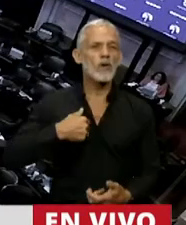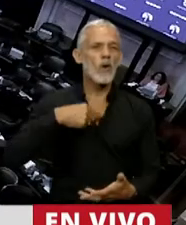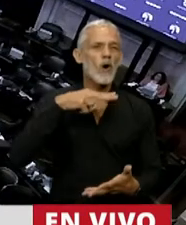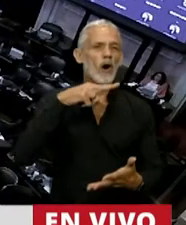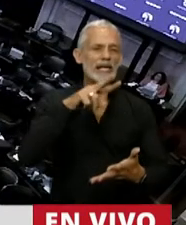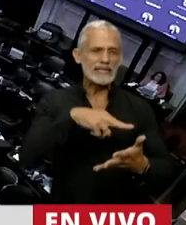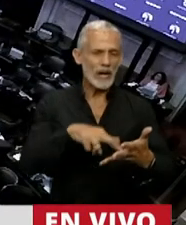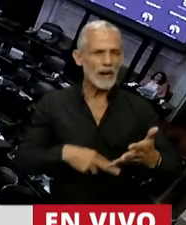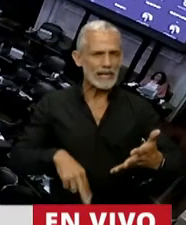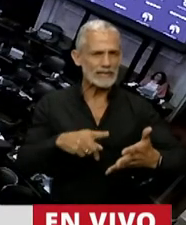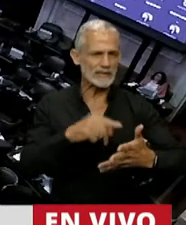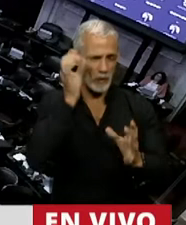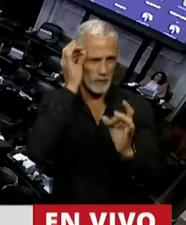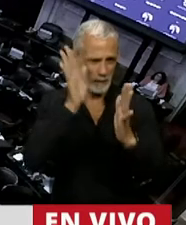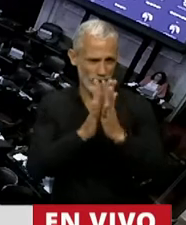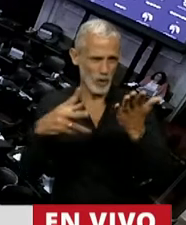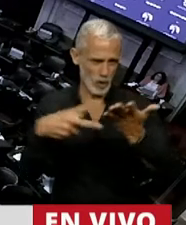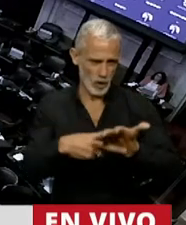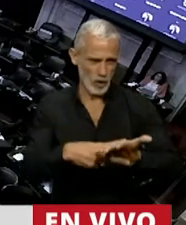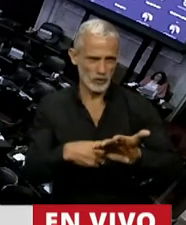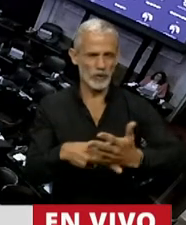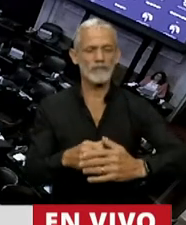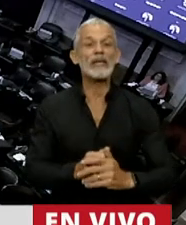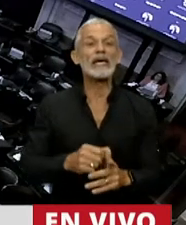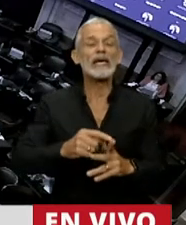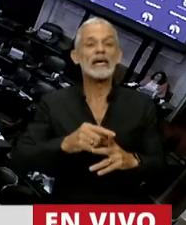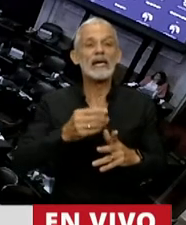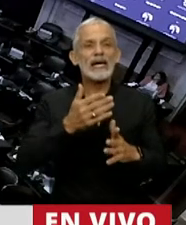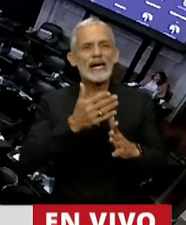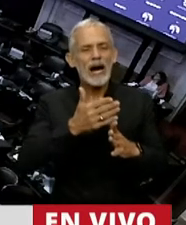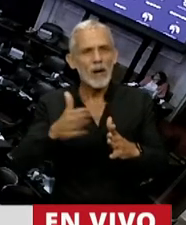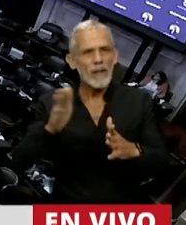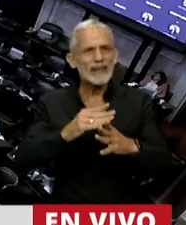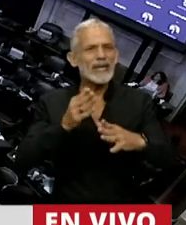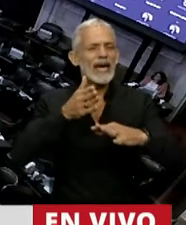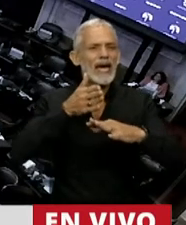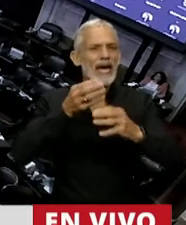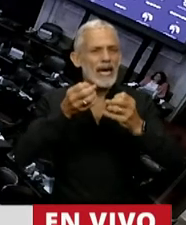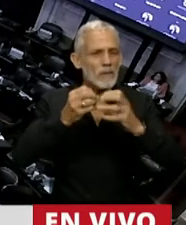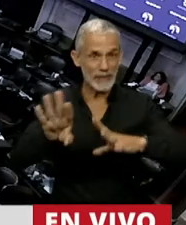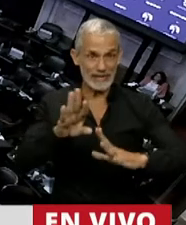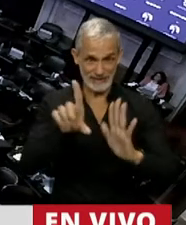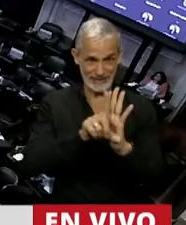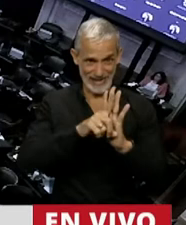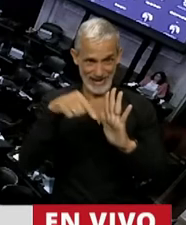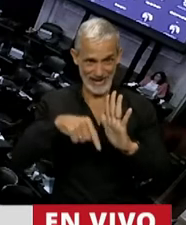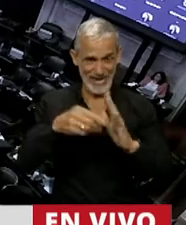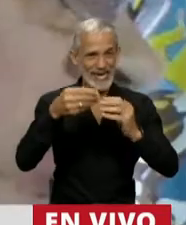y se produjo la interrupción. Lo leo de nuevo. Bueno, a partir de la entrada en vigencia de la presente,